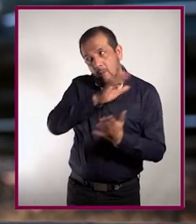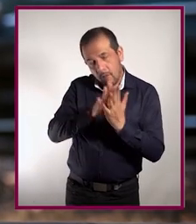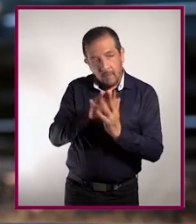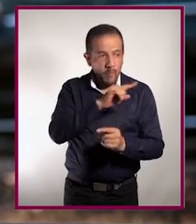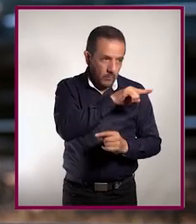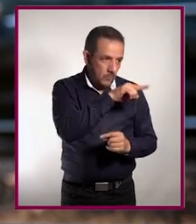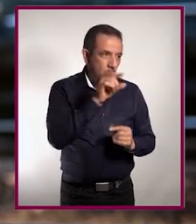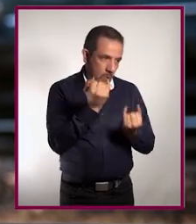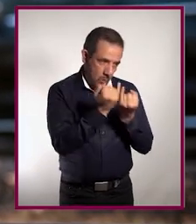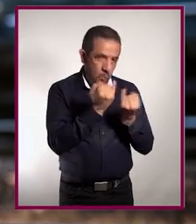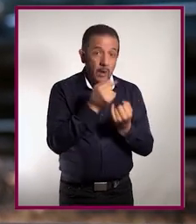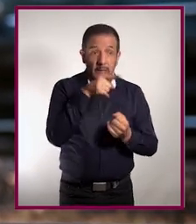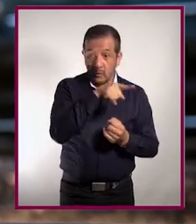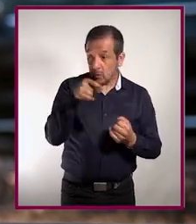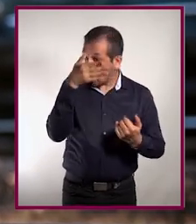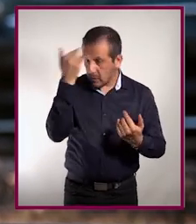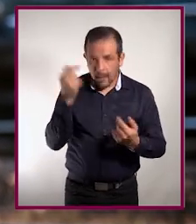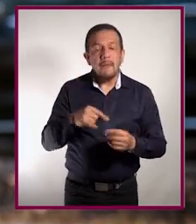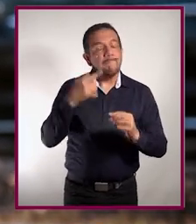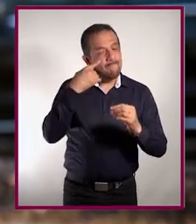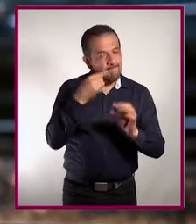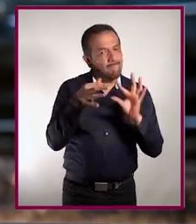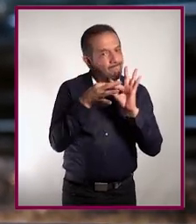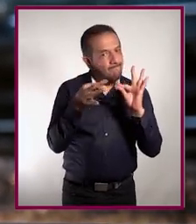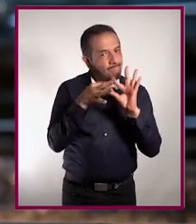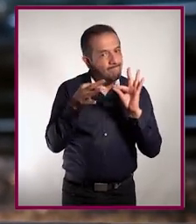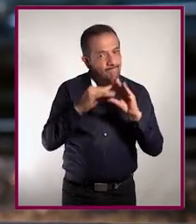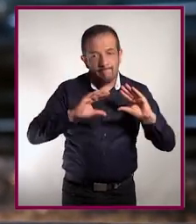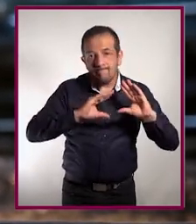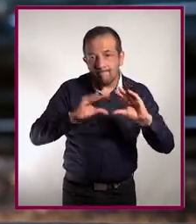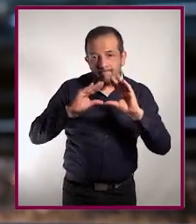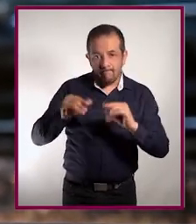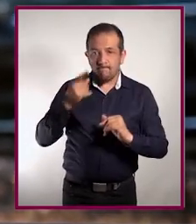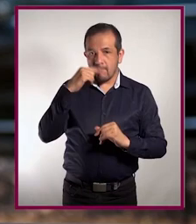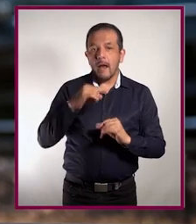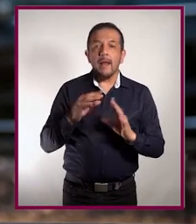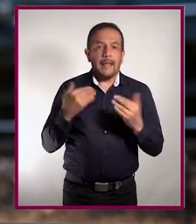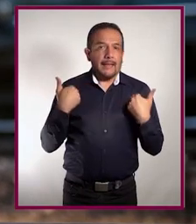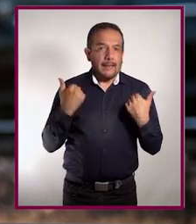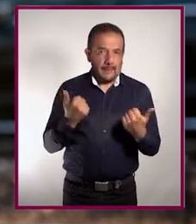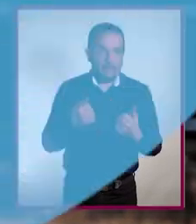y enseña a quienes no lo saben cómo hacerlo correctamente.